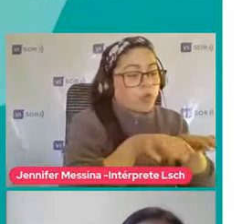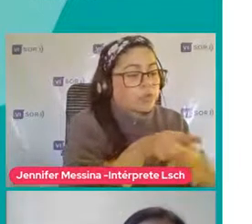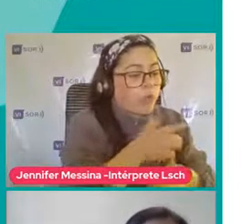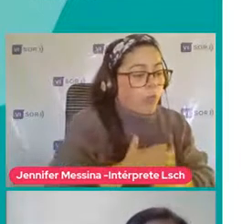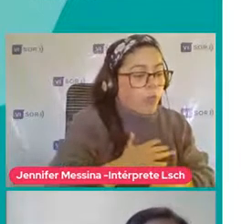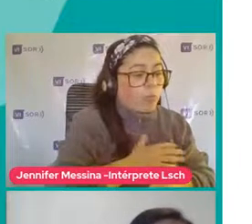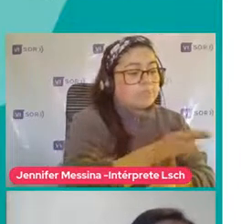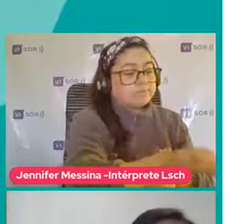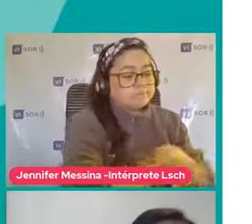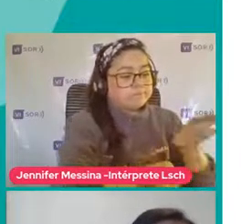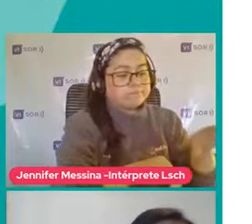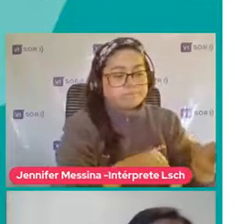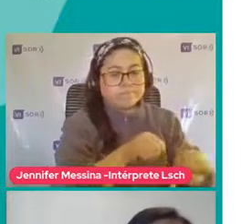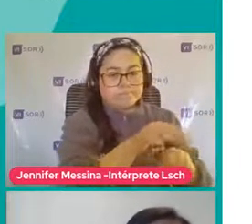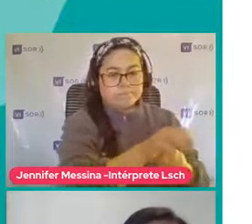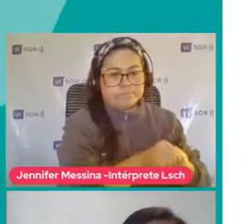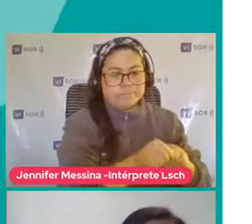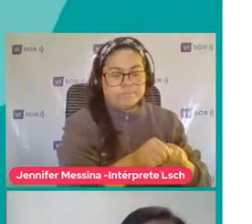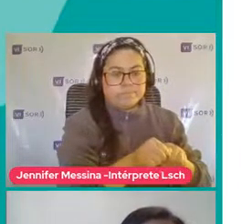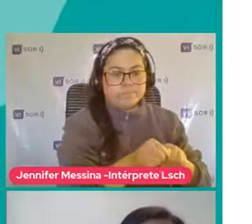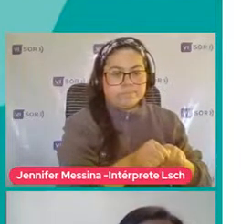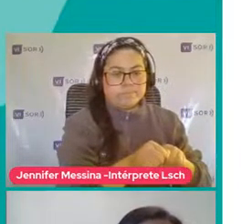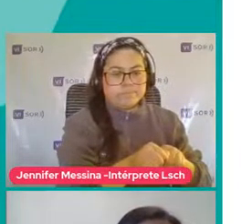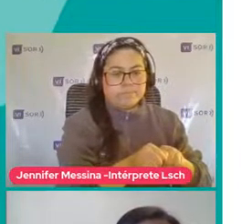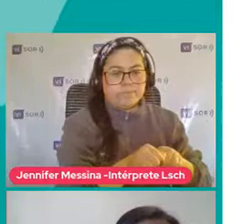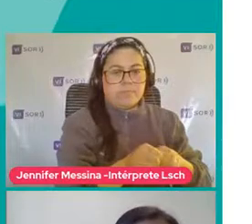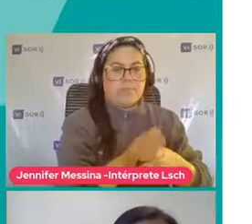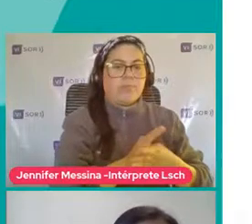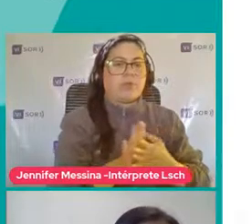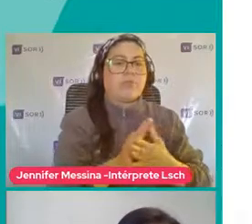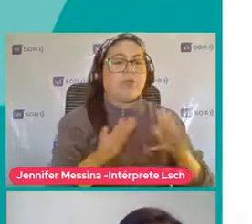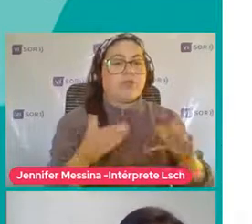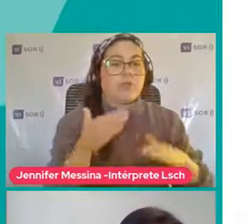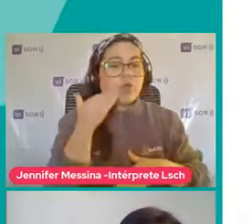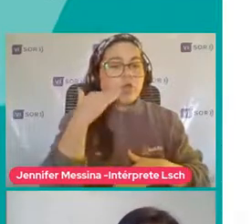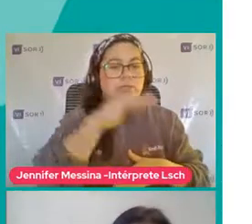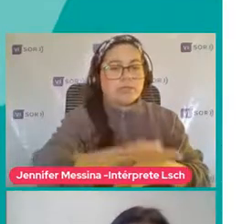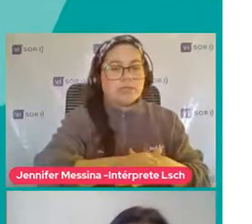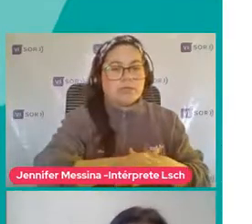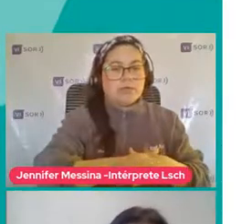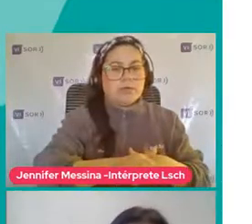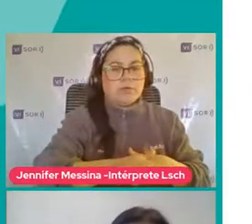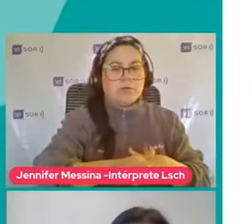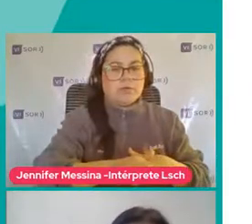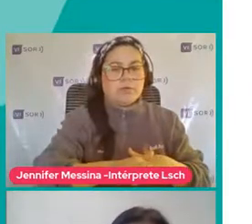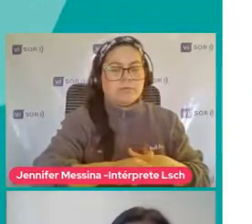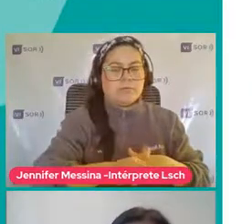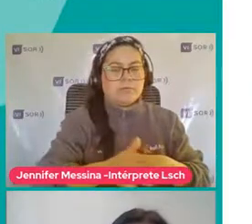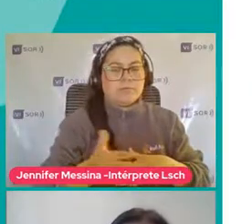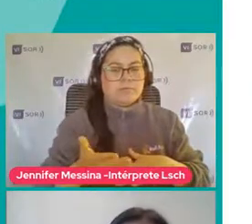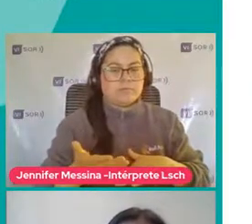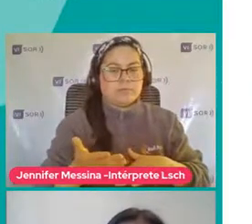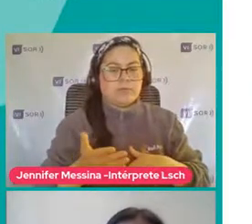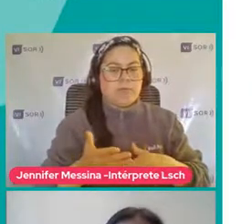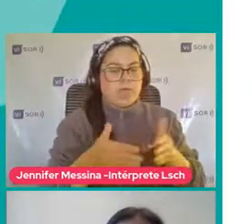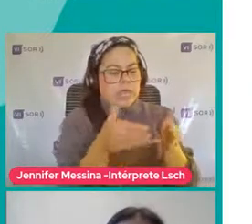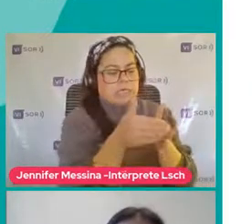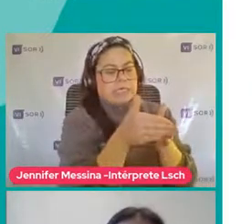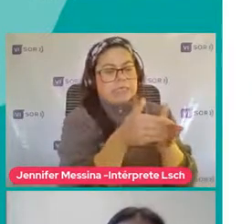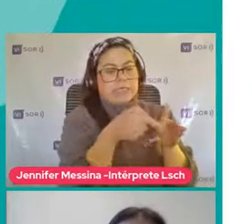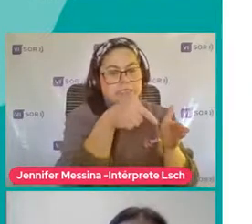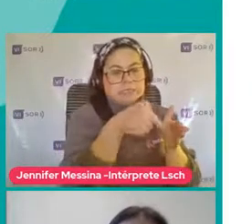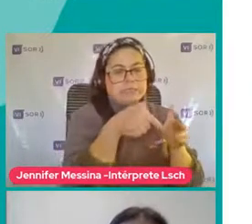Y va Y puede ser Que ustedes vean Un niño Que está Normalmente En una esquina O algo así